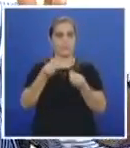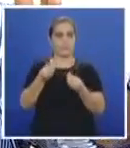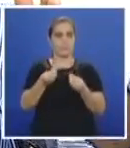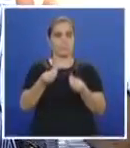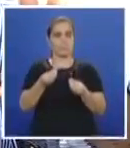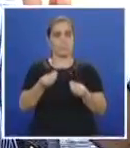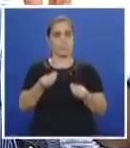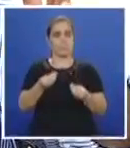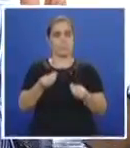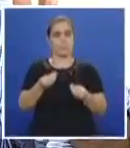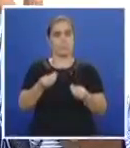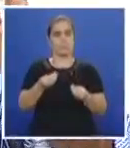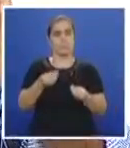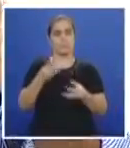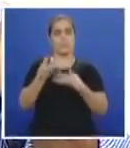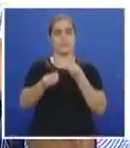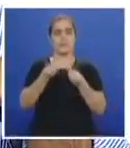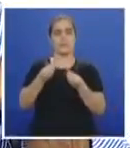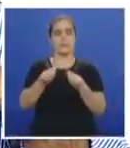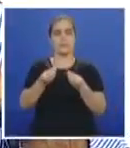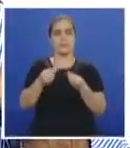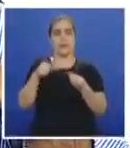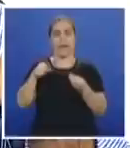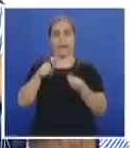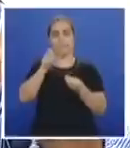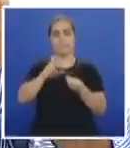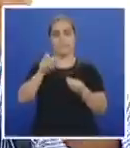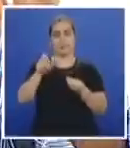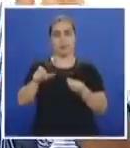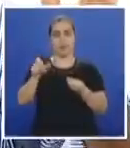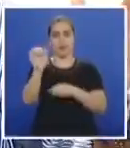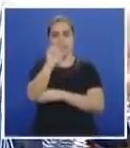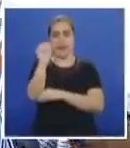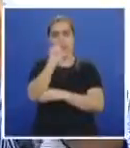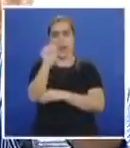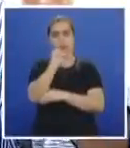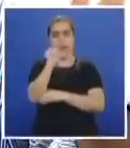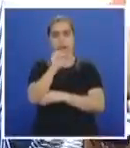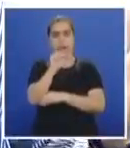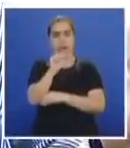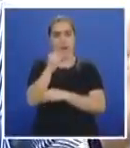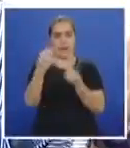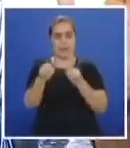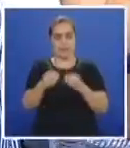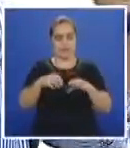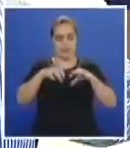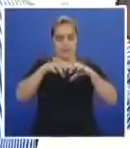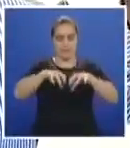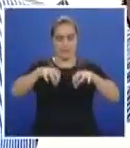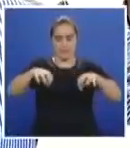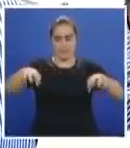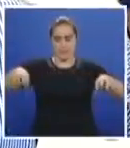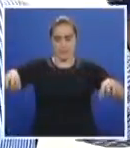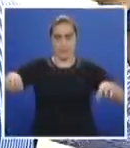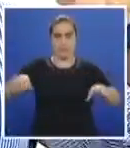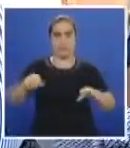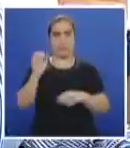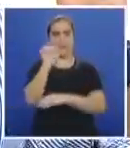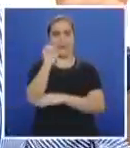reductores de velocidad, ya les seponpellanos, como los quieran llamar, y